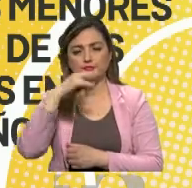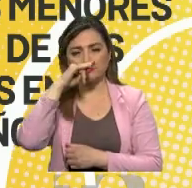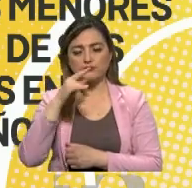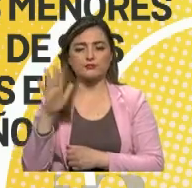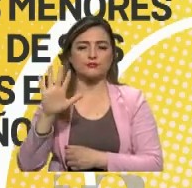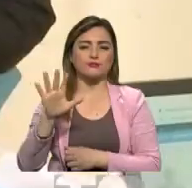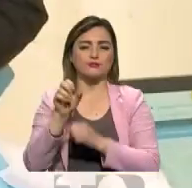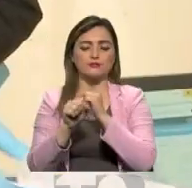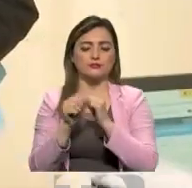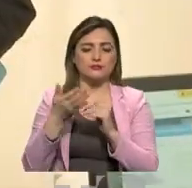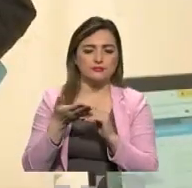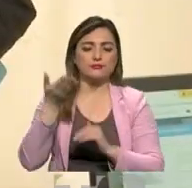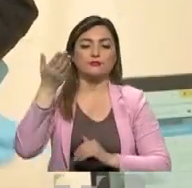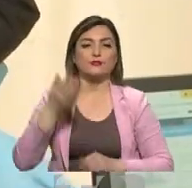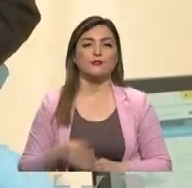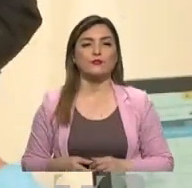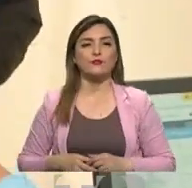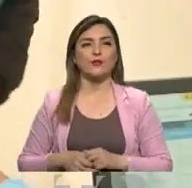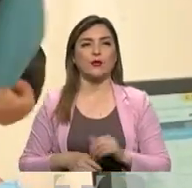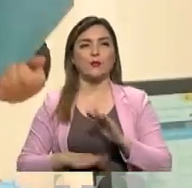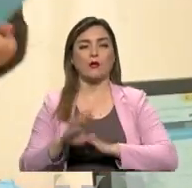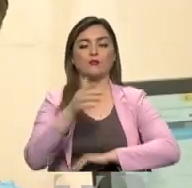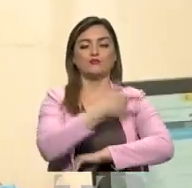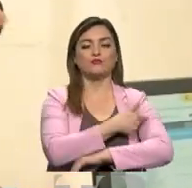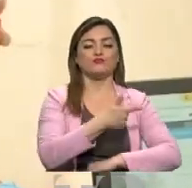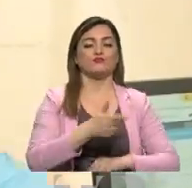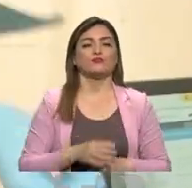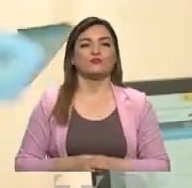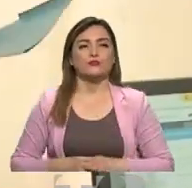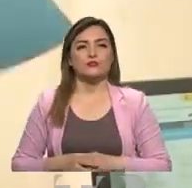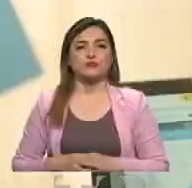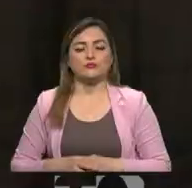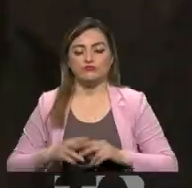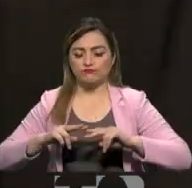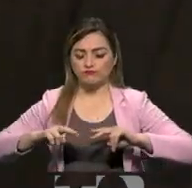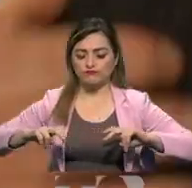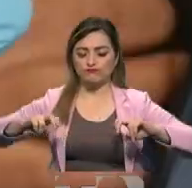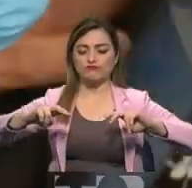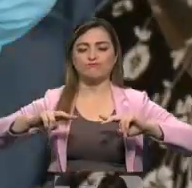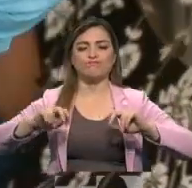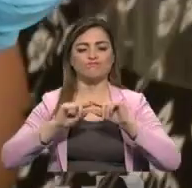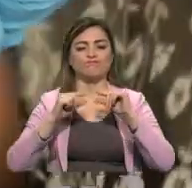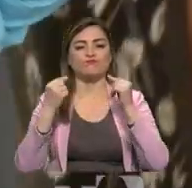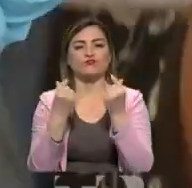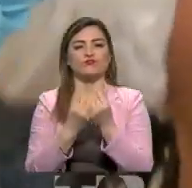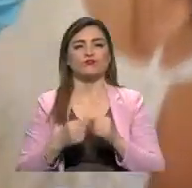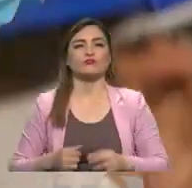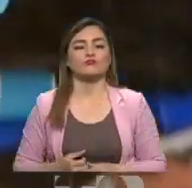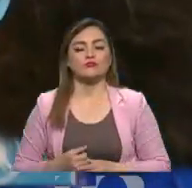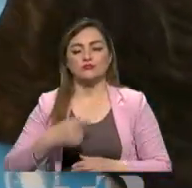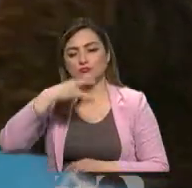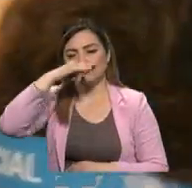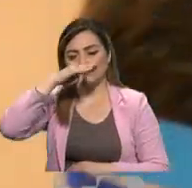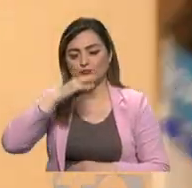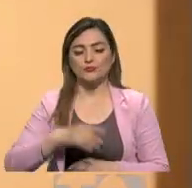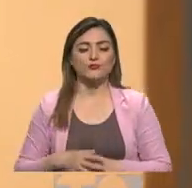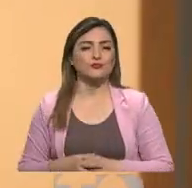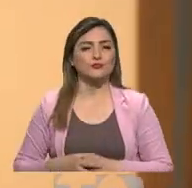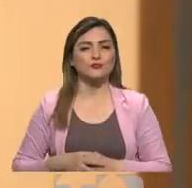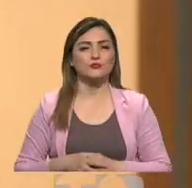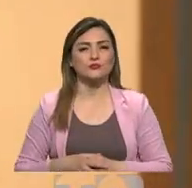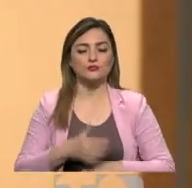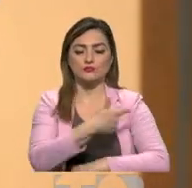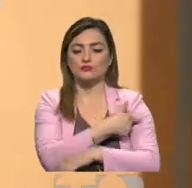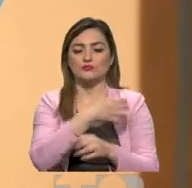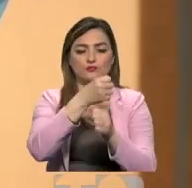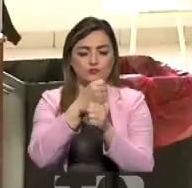arriba. Es decir, que ya cada vez hay más vacunas que están tratando de ser investigadas en este grupo poblacional. Sabemos nosotros que las vacunas son